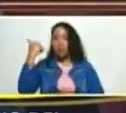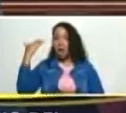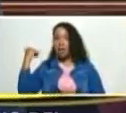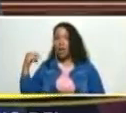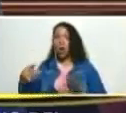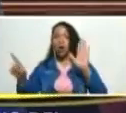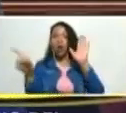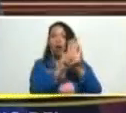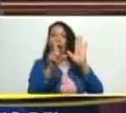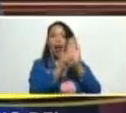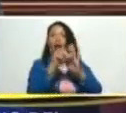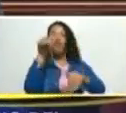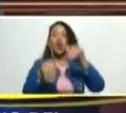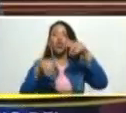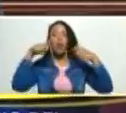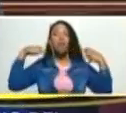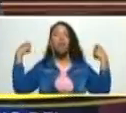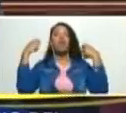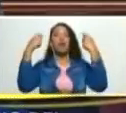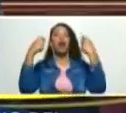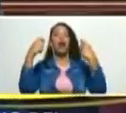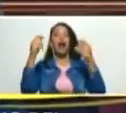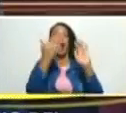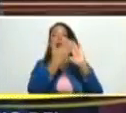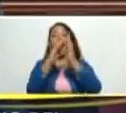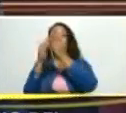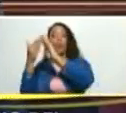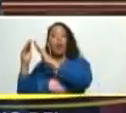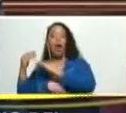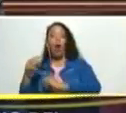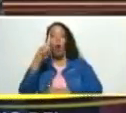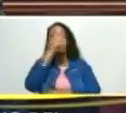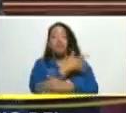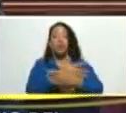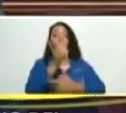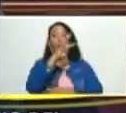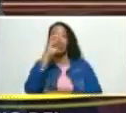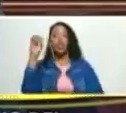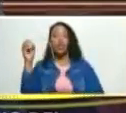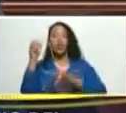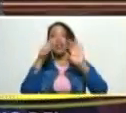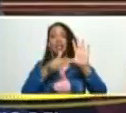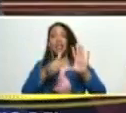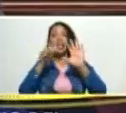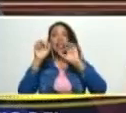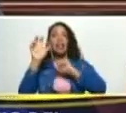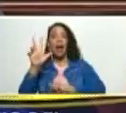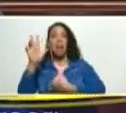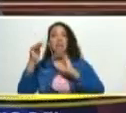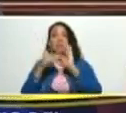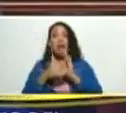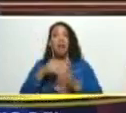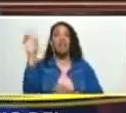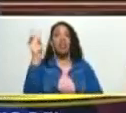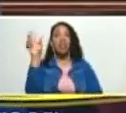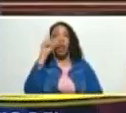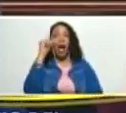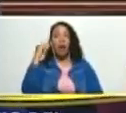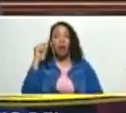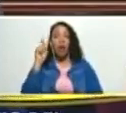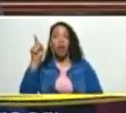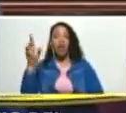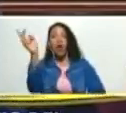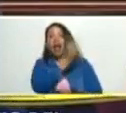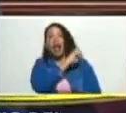legitimaron por voto popular en su comunidad un millón cuatrocientos sesenta y tres mil venezolanos y venezolanas que son